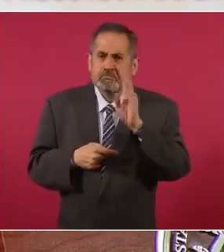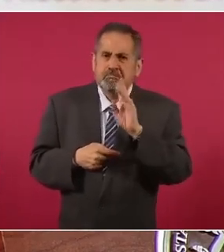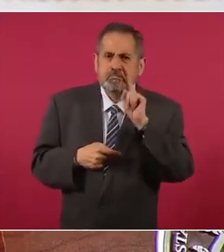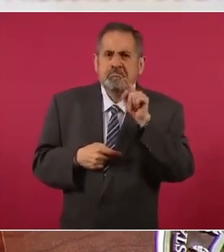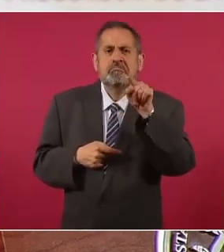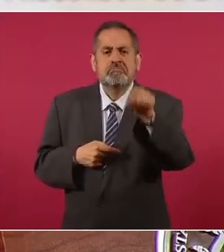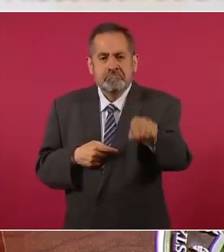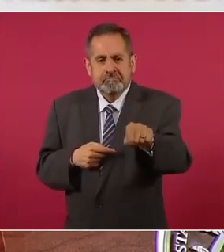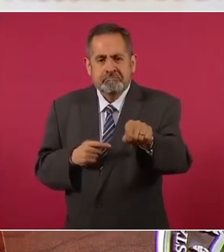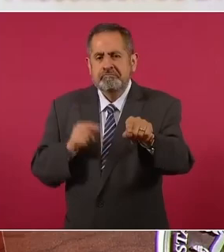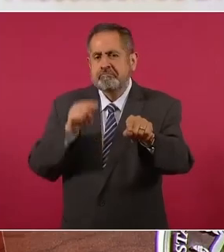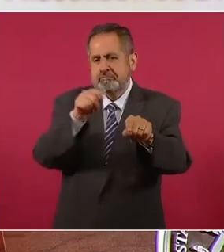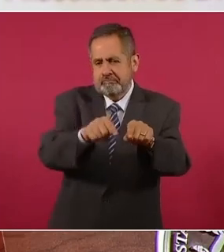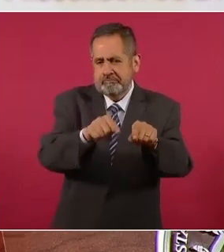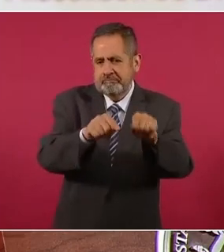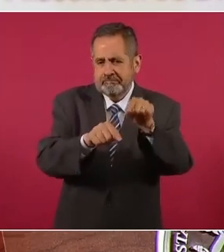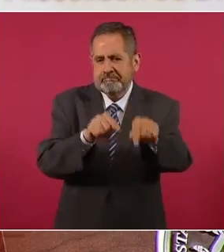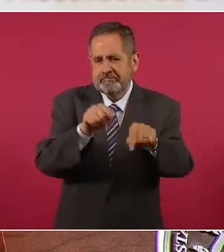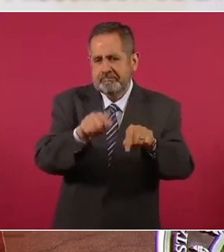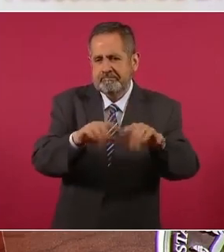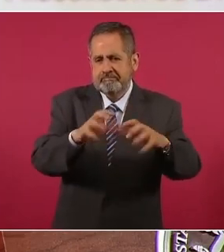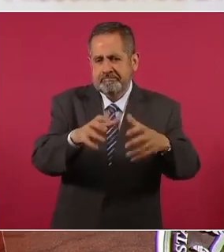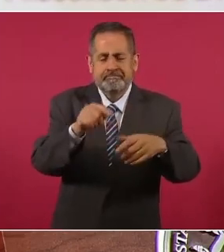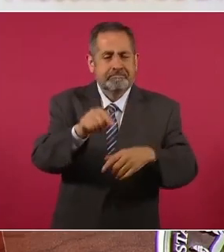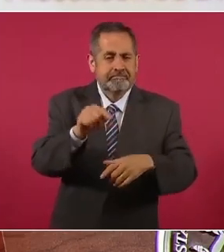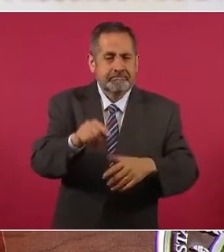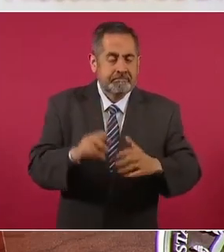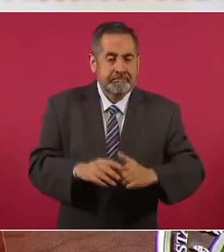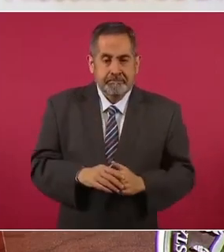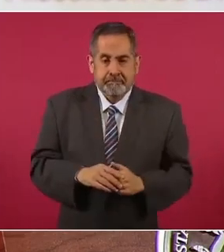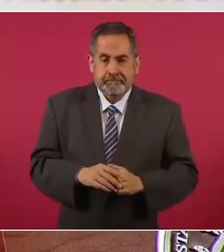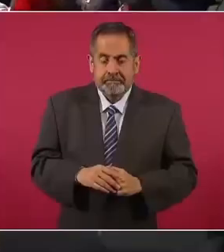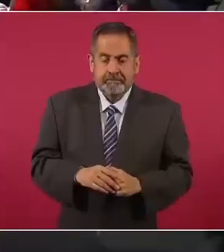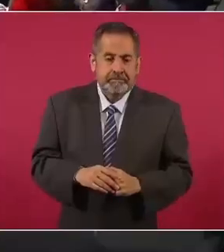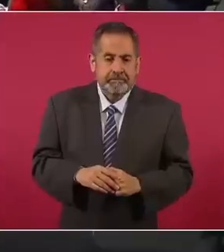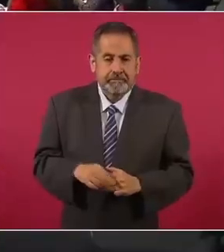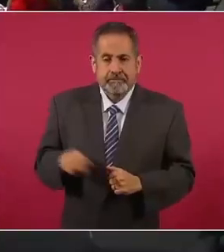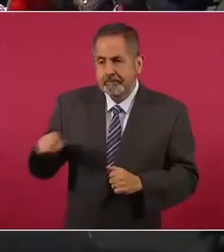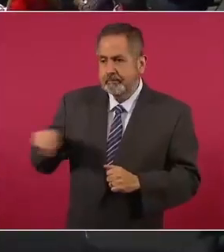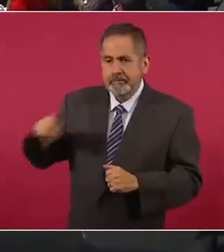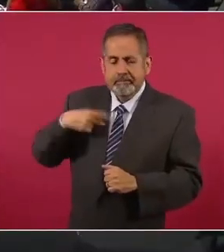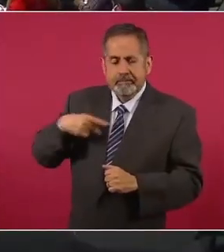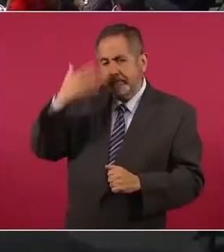sepa que es legal